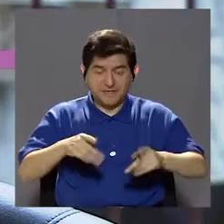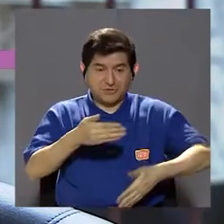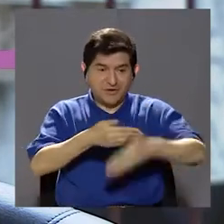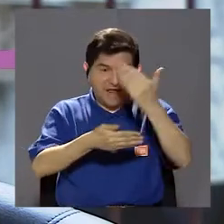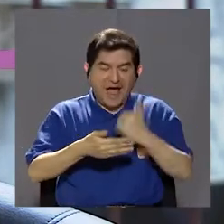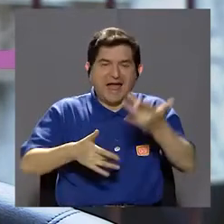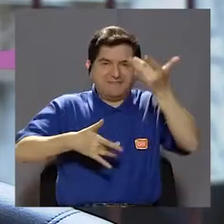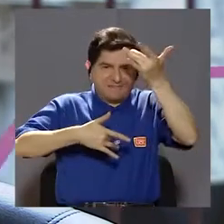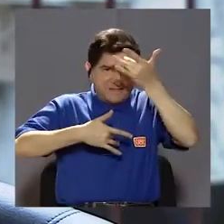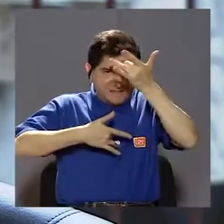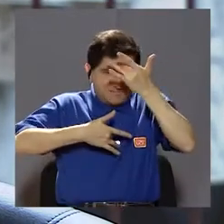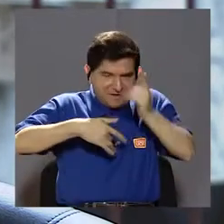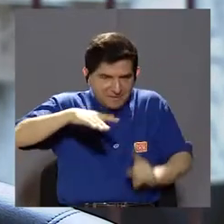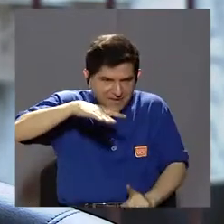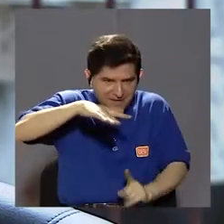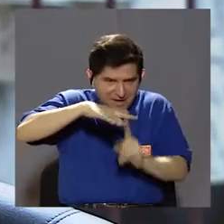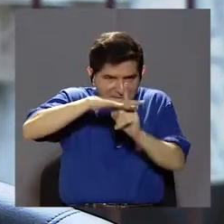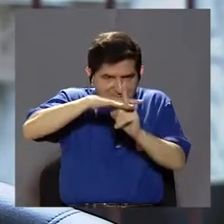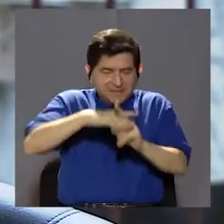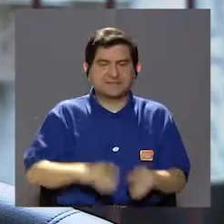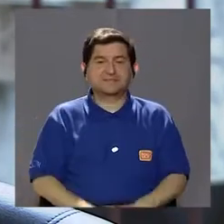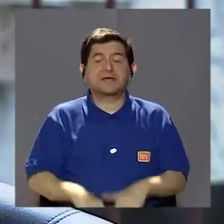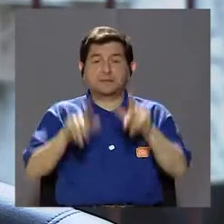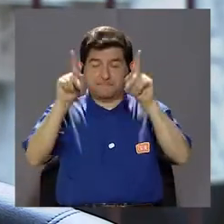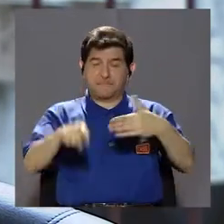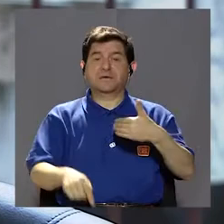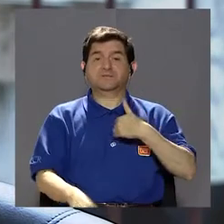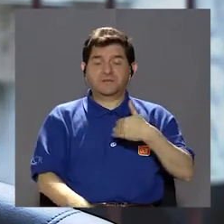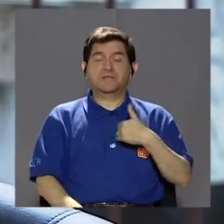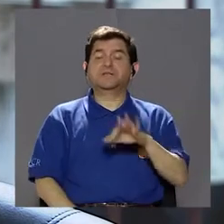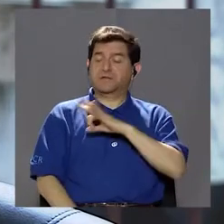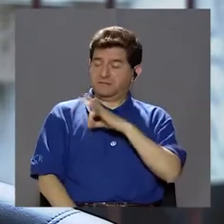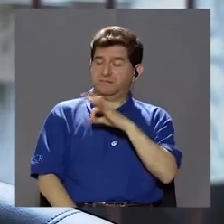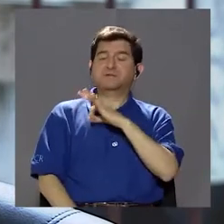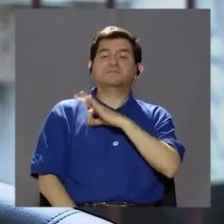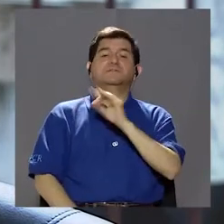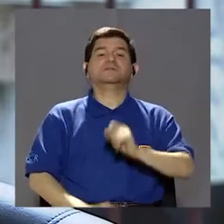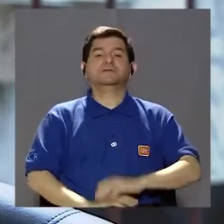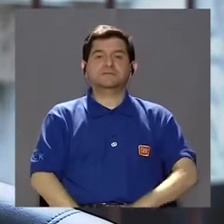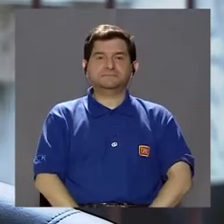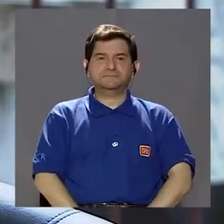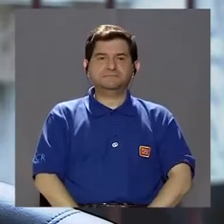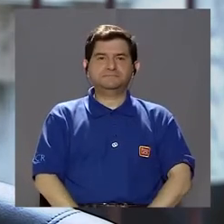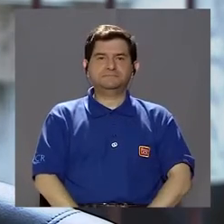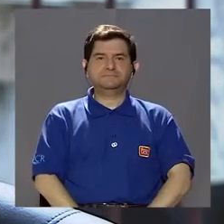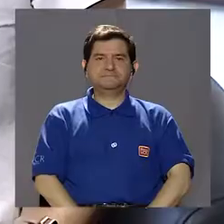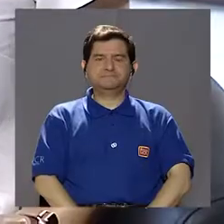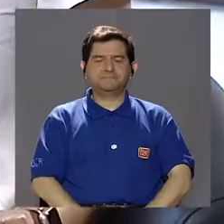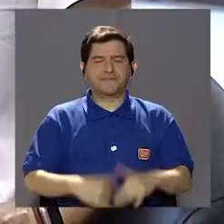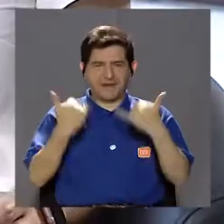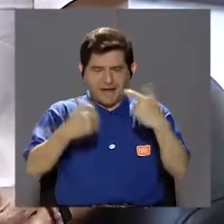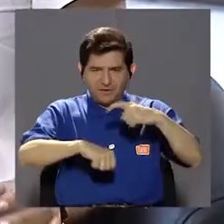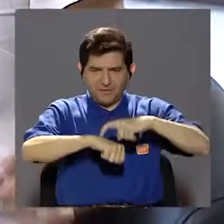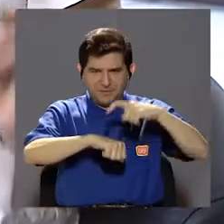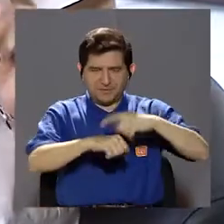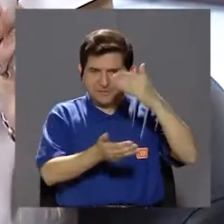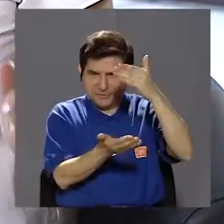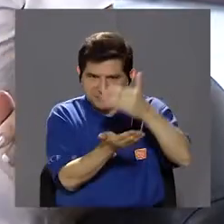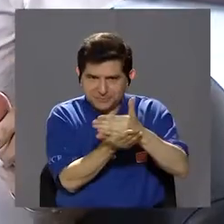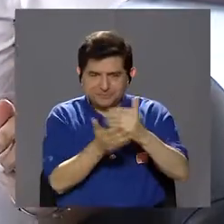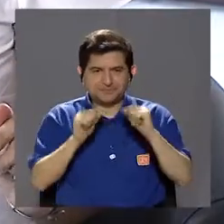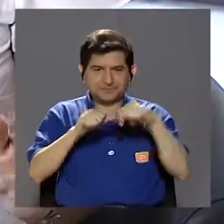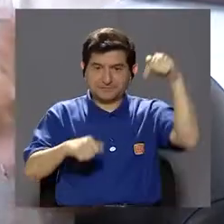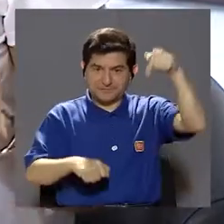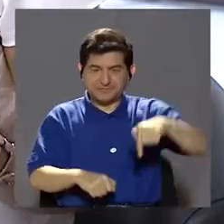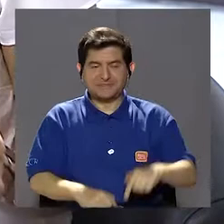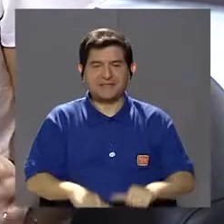antes de que esté la enfermedad en su estadio, la persona va a tener muchos beneficios, ¿verdad? Ok, bueno. Es un momento de hacer